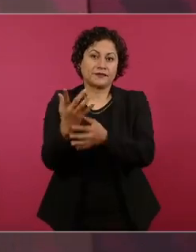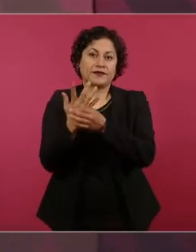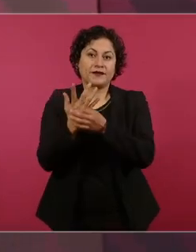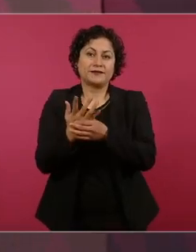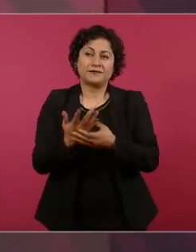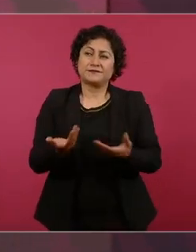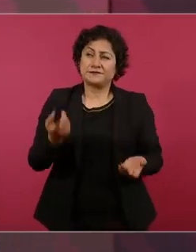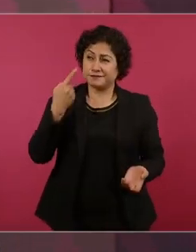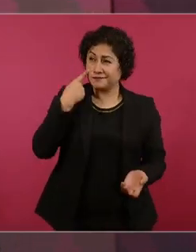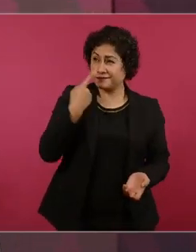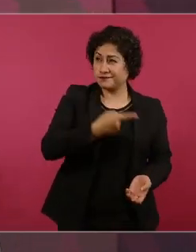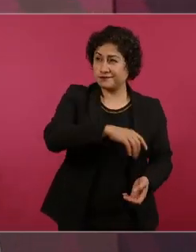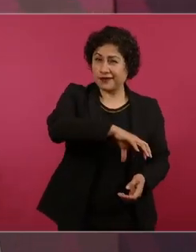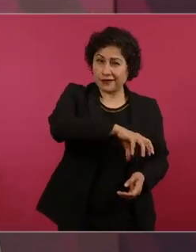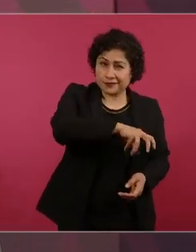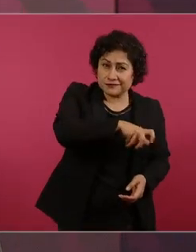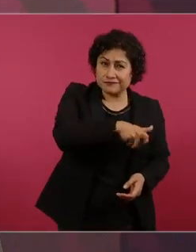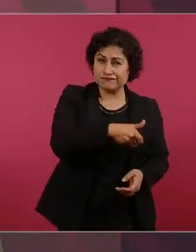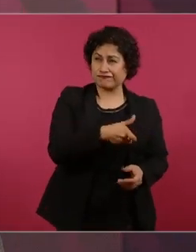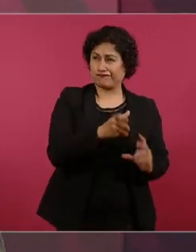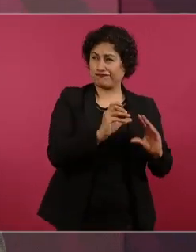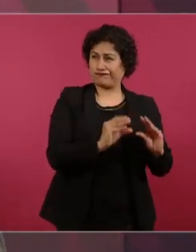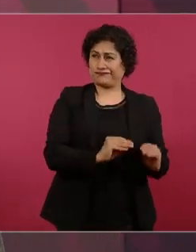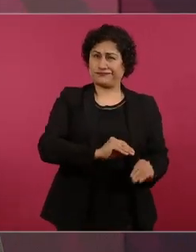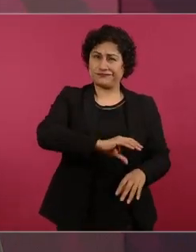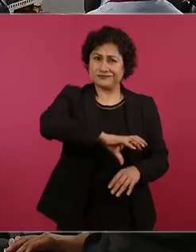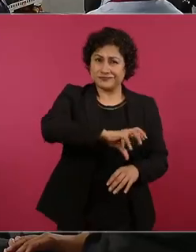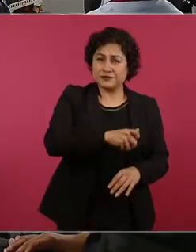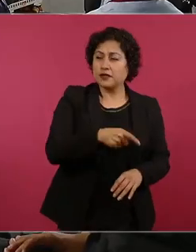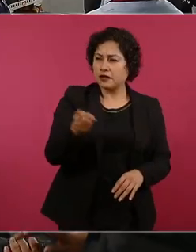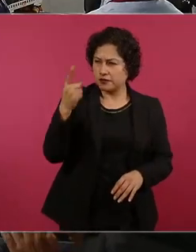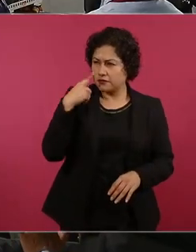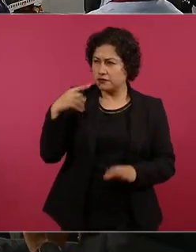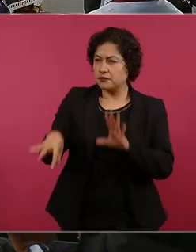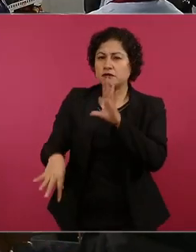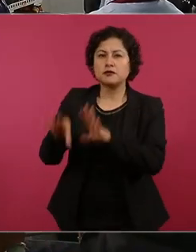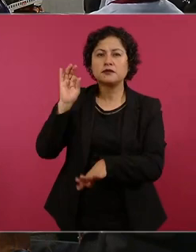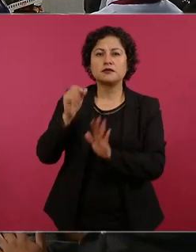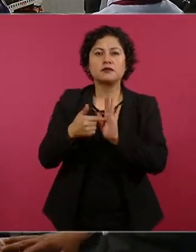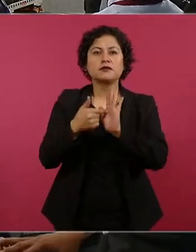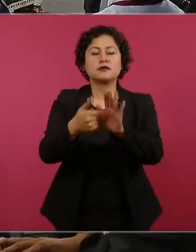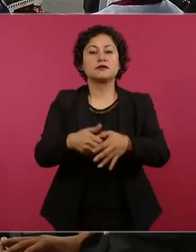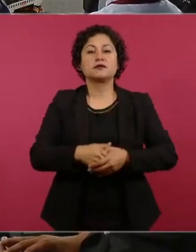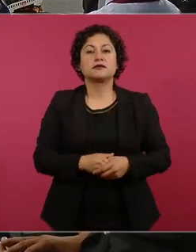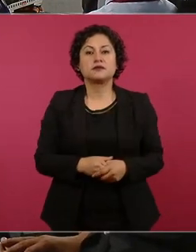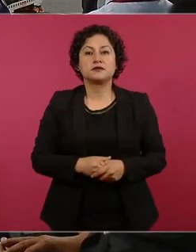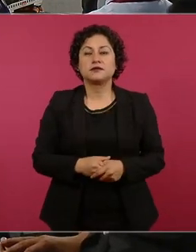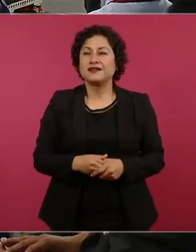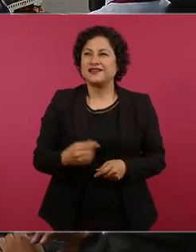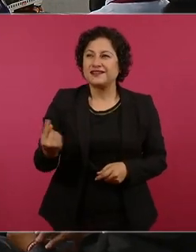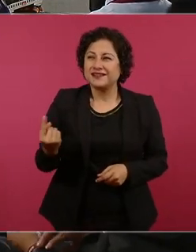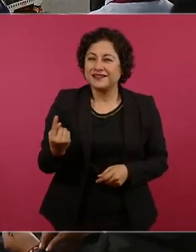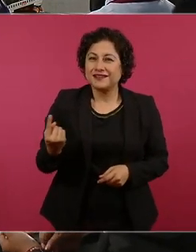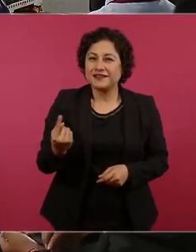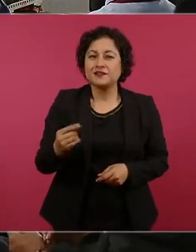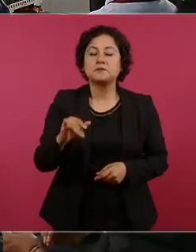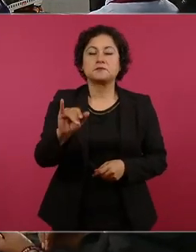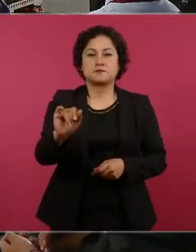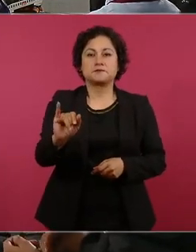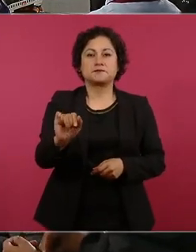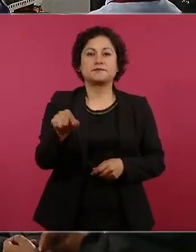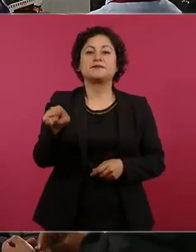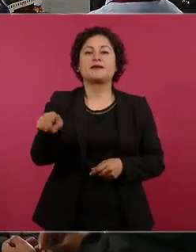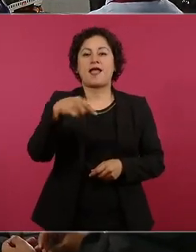a ver si no la encuentran por ahí ¿eh? sí del